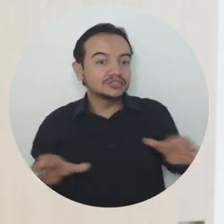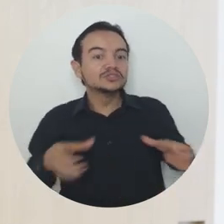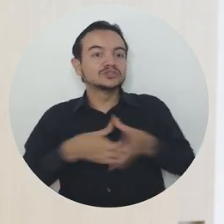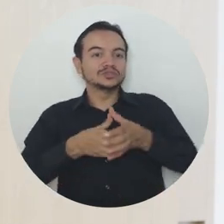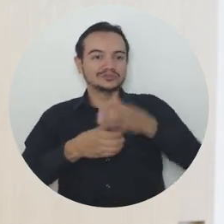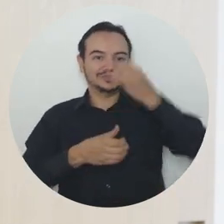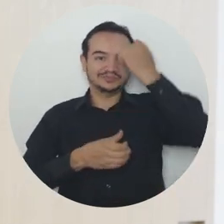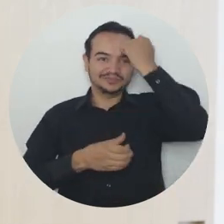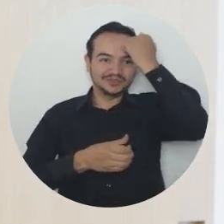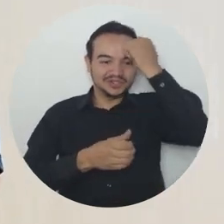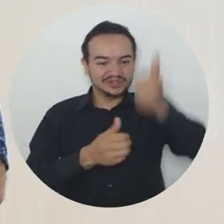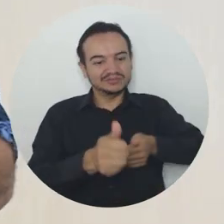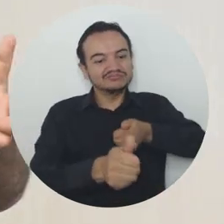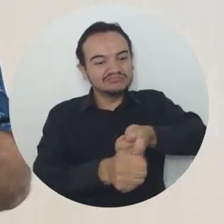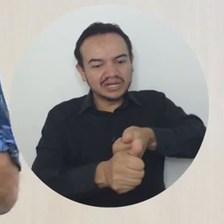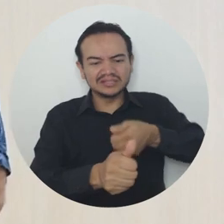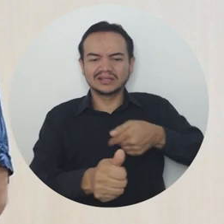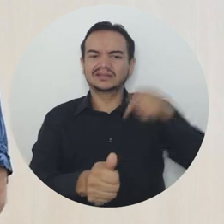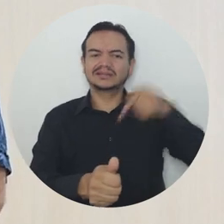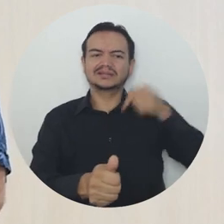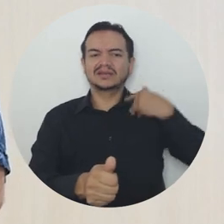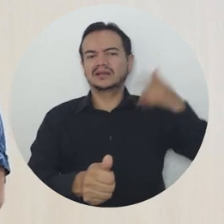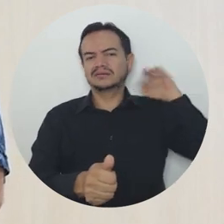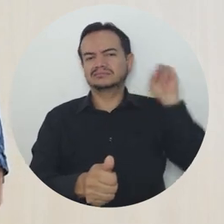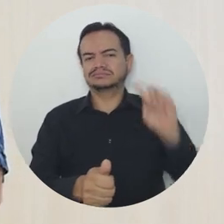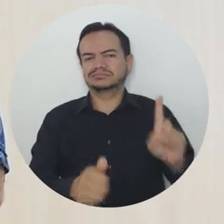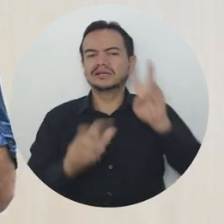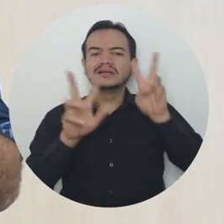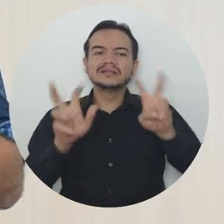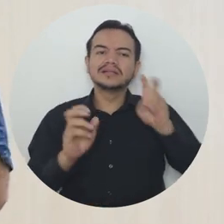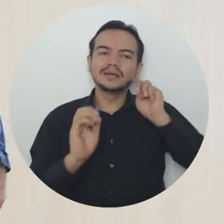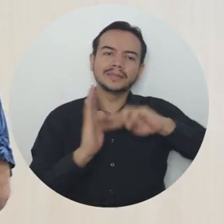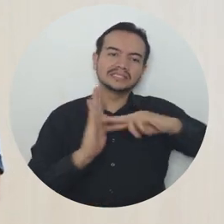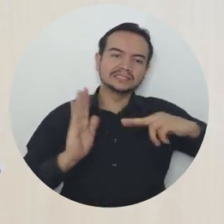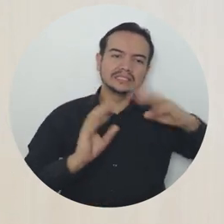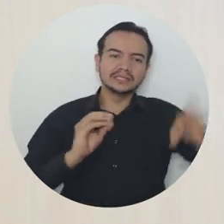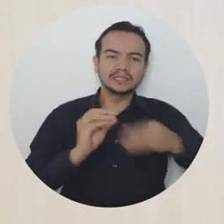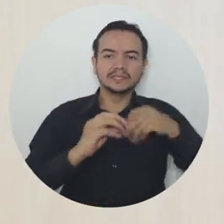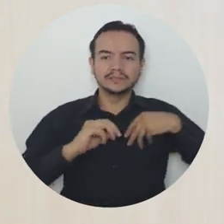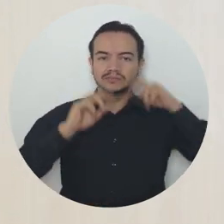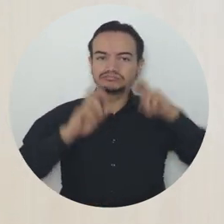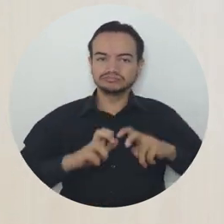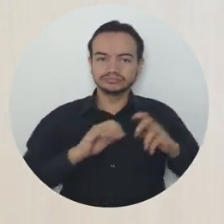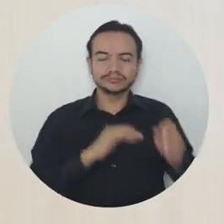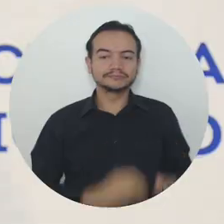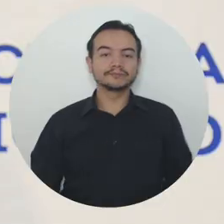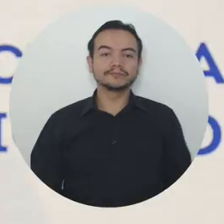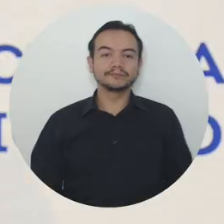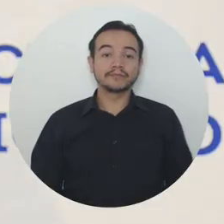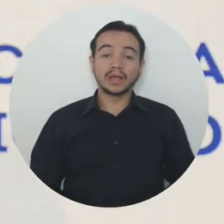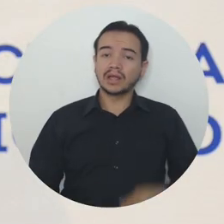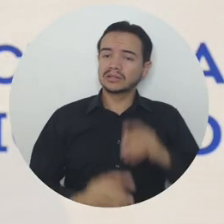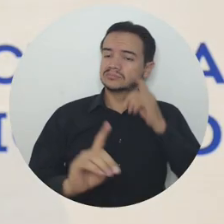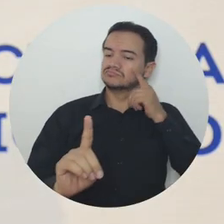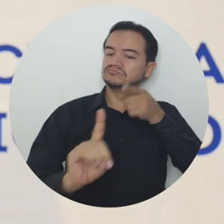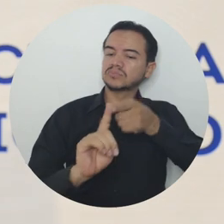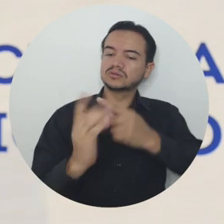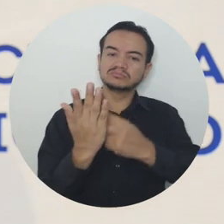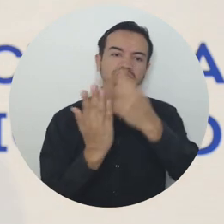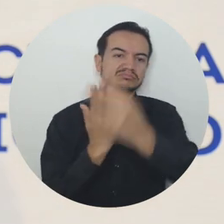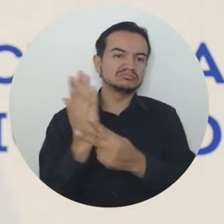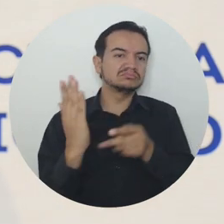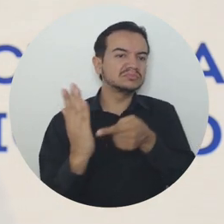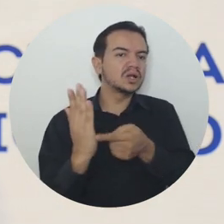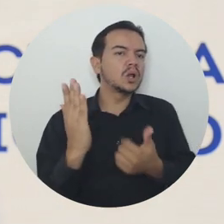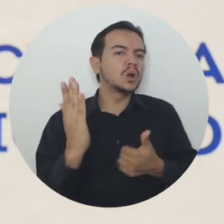profesionales y la experiencia y la idoneidad que tienen de muchos años en proyectos de ciencias, tecnología e innovación. El objetivo del proyecto